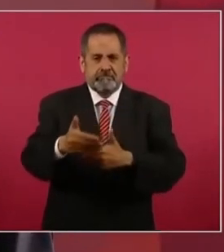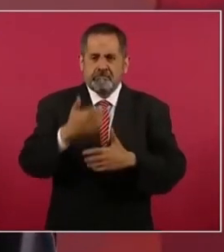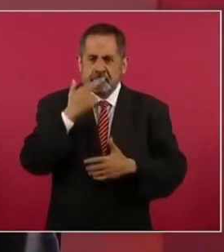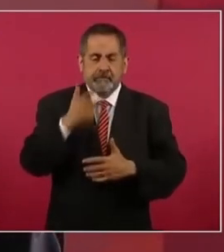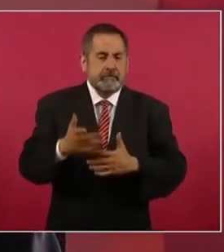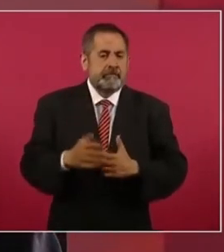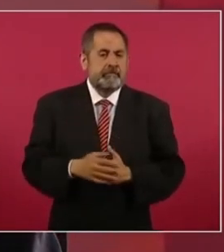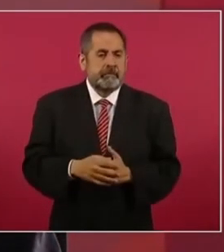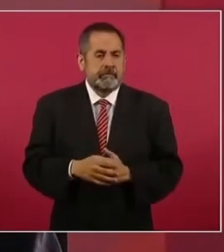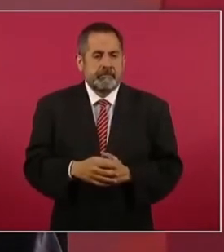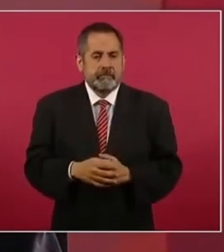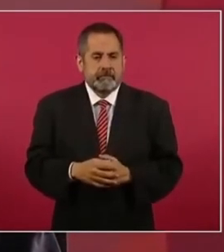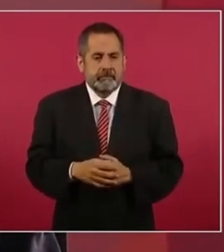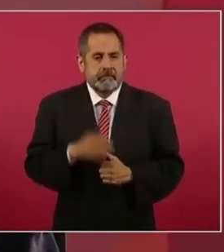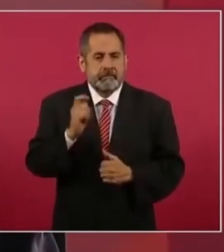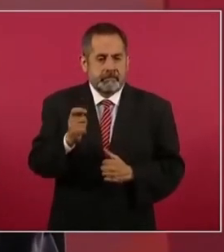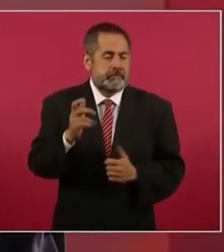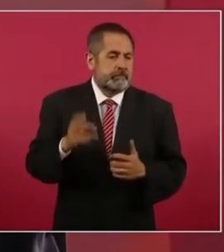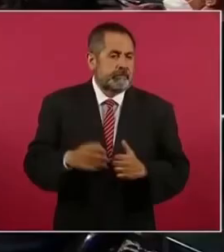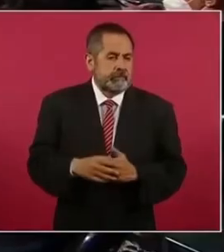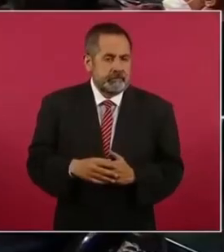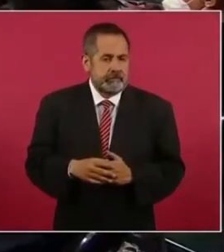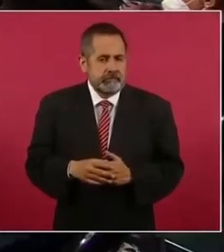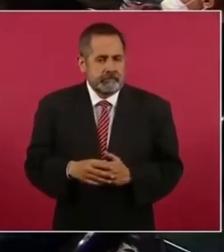porque si hubiese yo